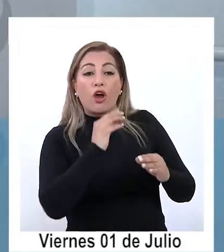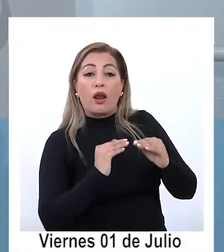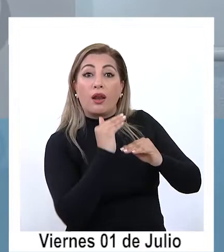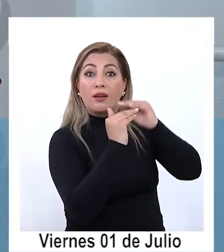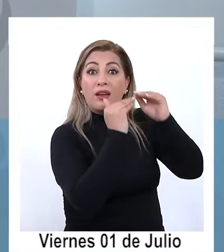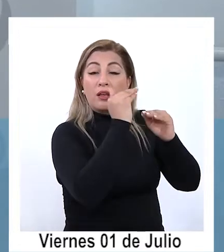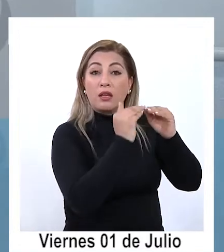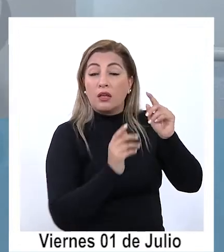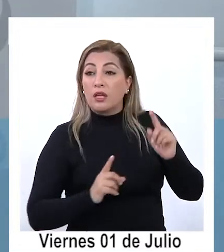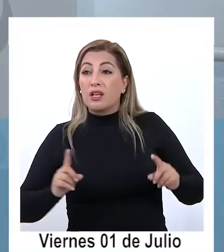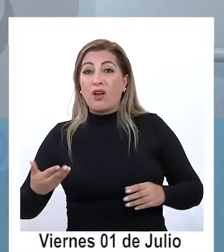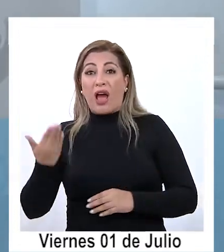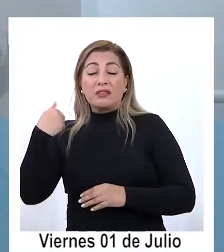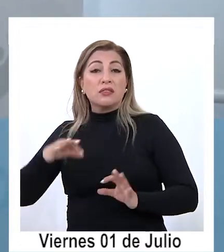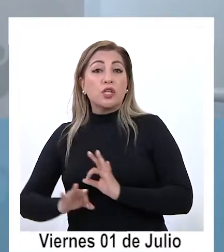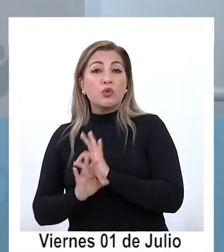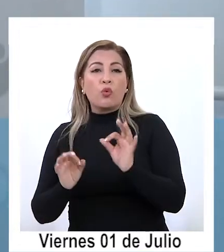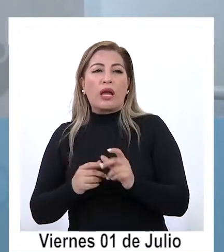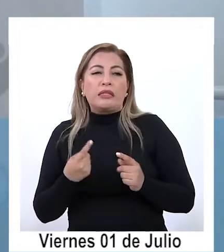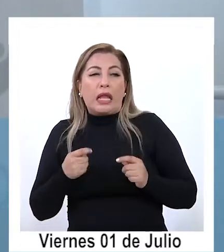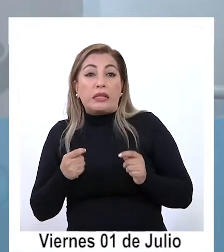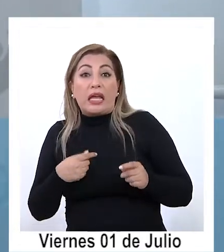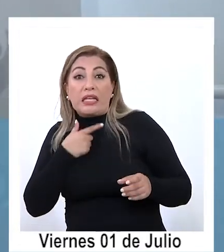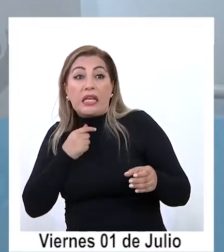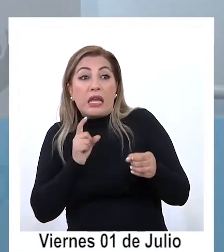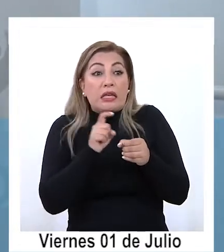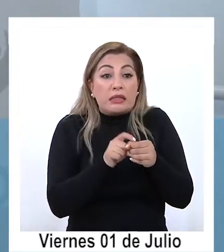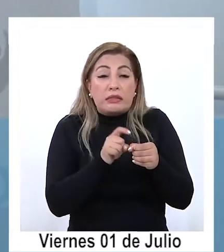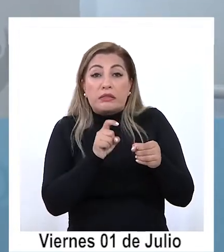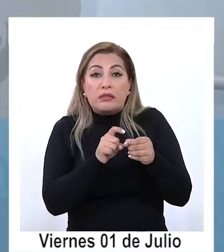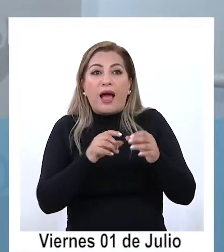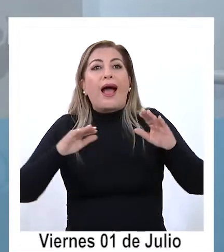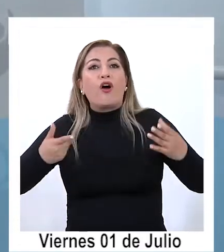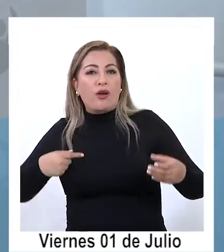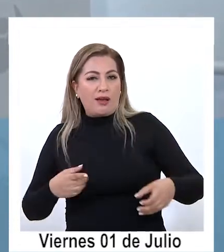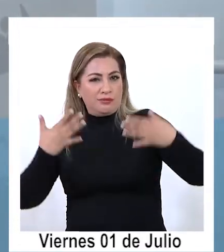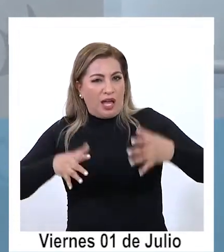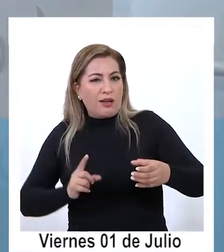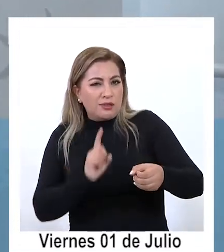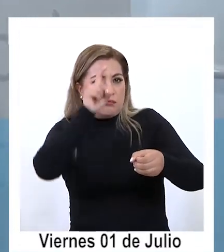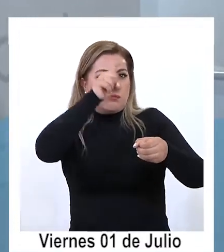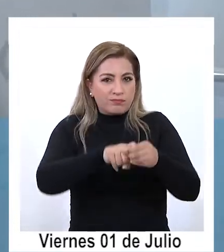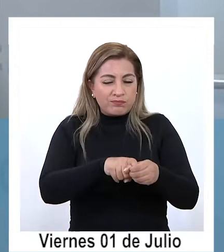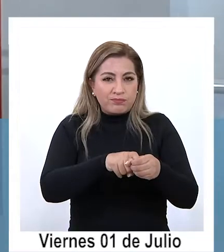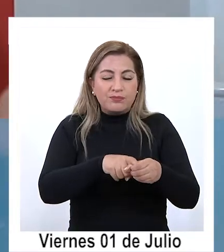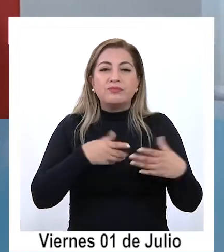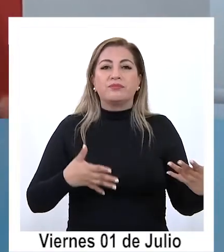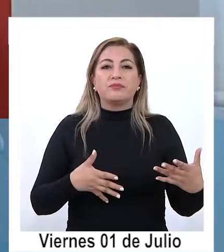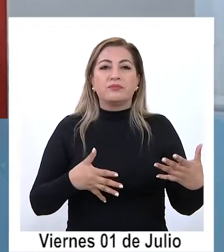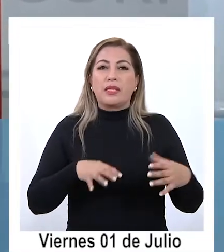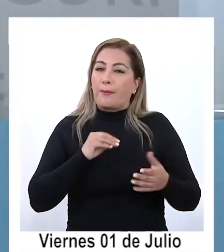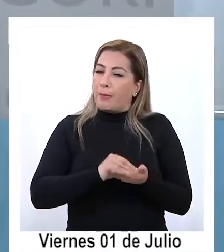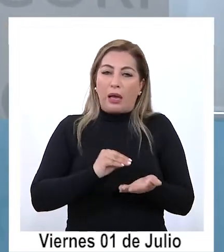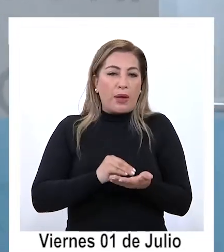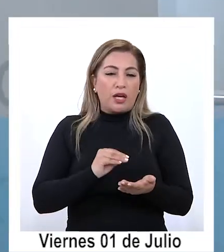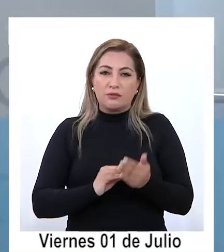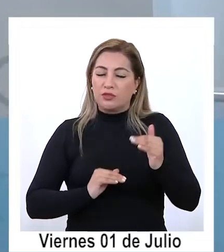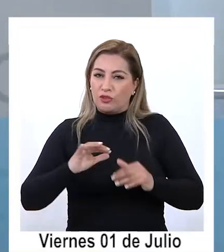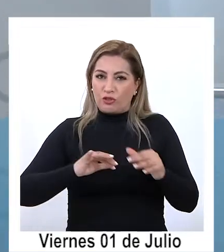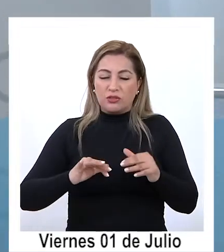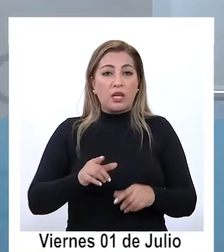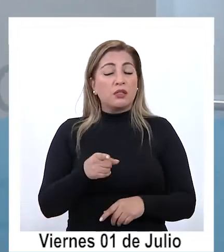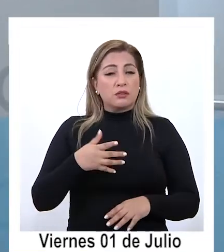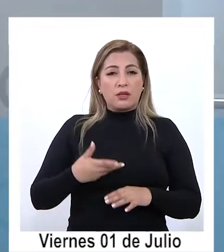y los que no han estado los que han intentado cierto que puedan llegar hasta estos instrumentos y más porque además